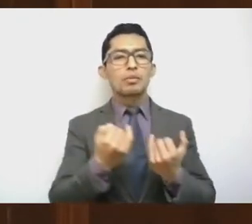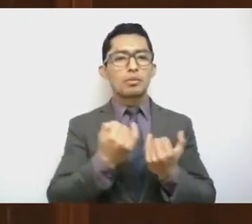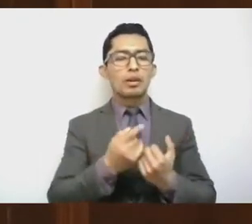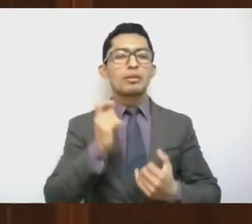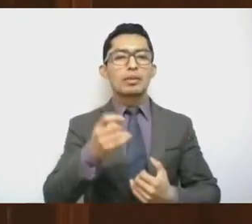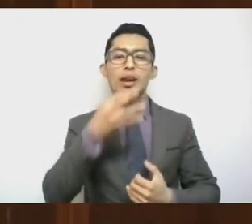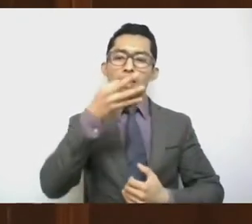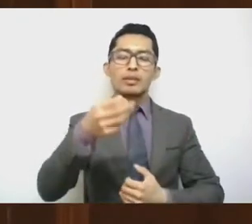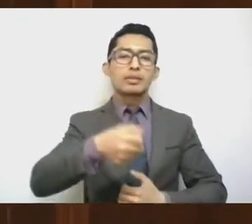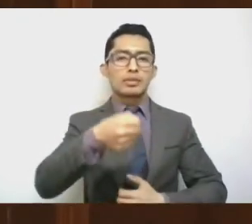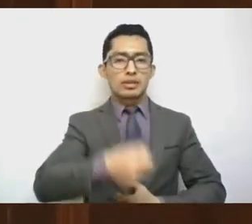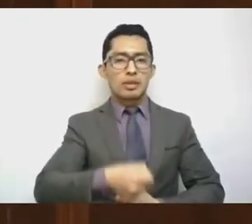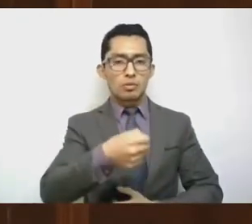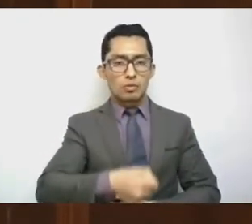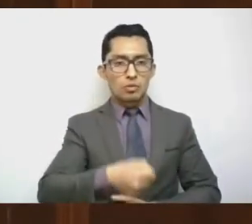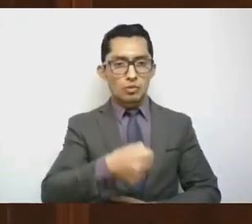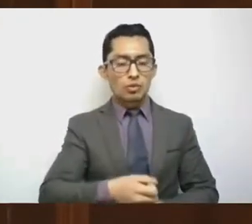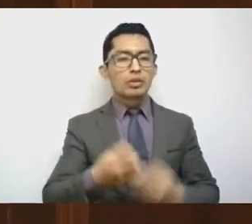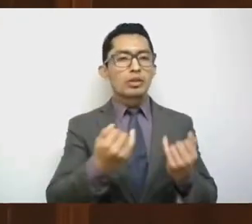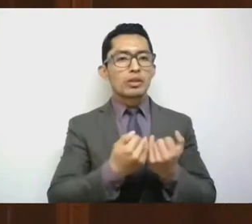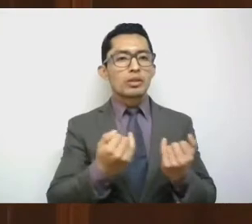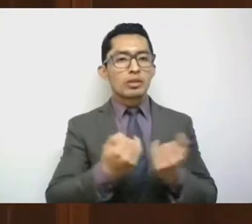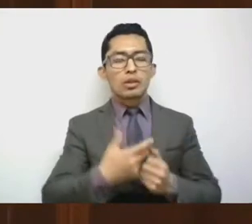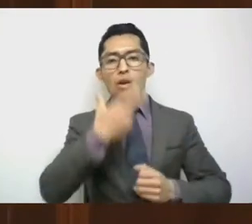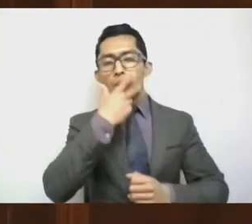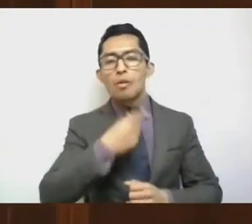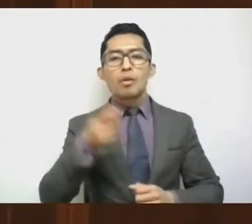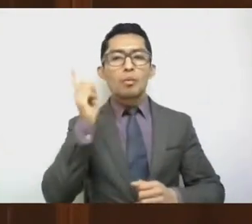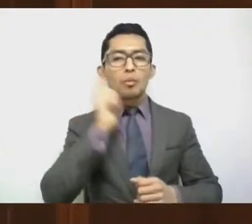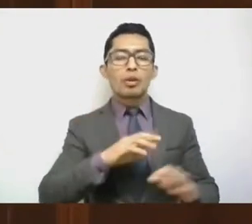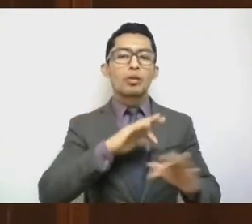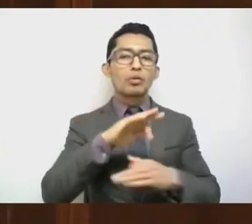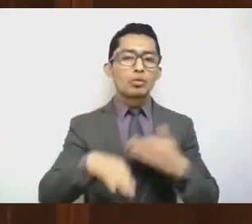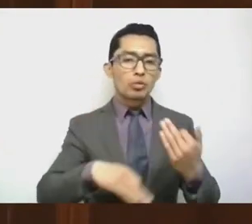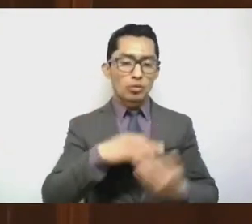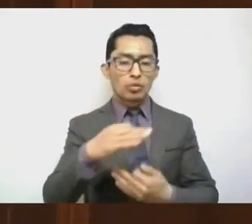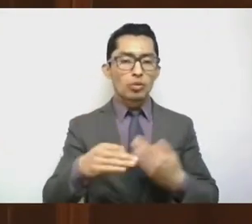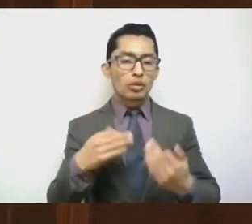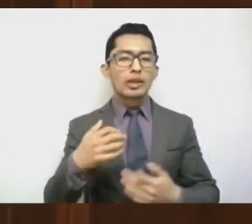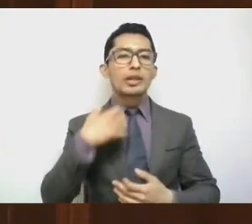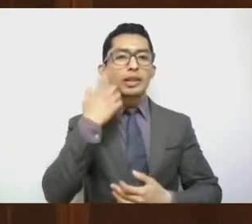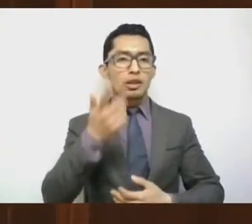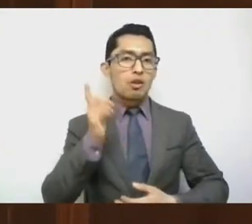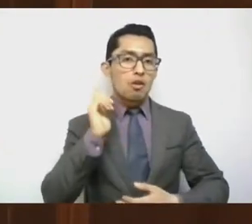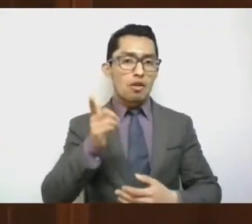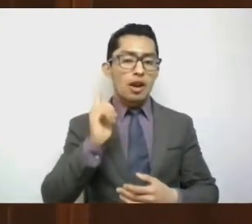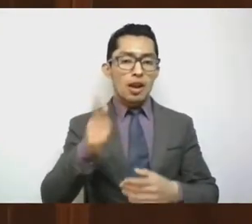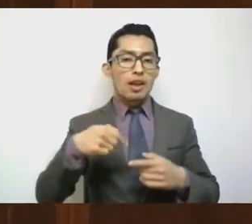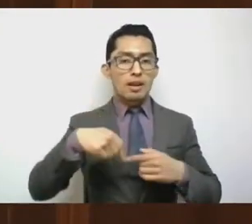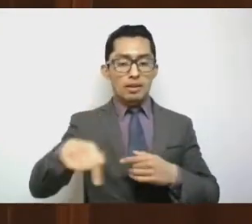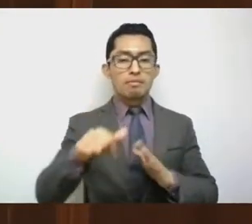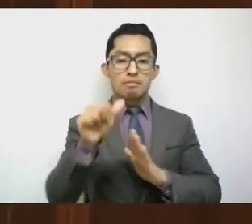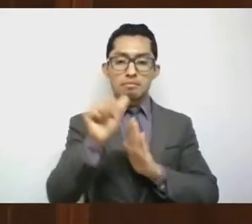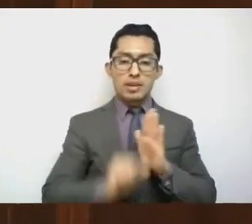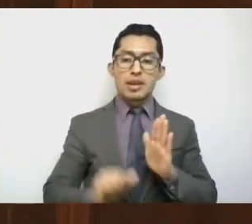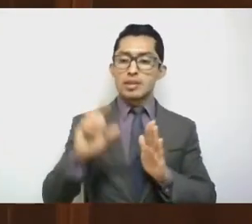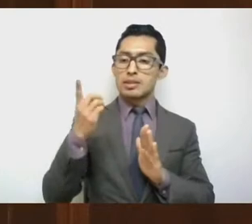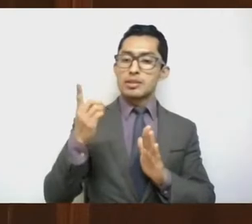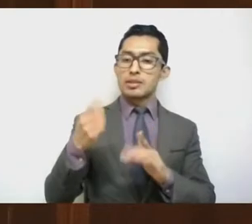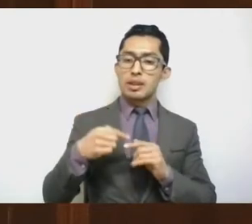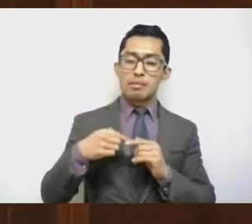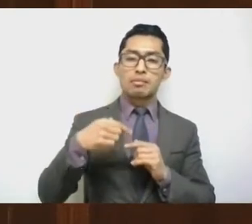saludo y desear a todas y a todos que en estas fechas podamos